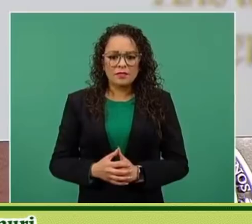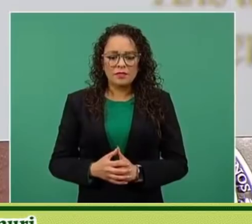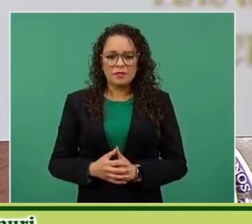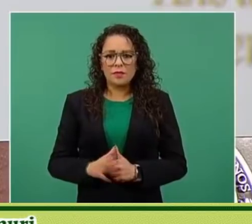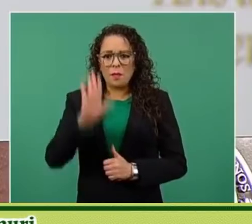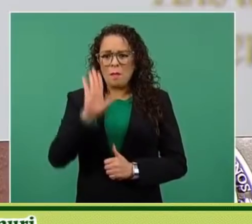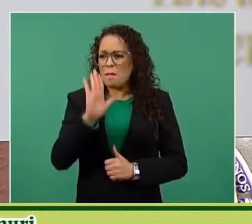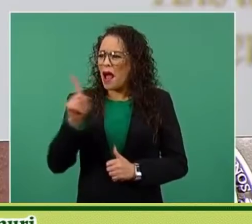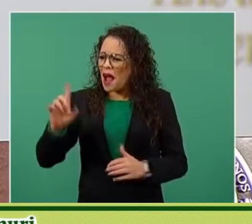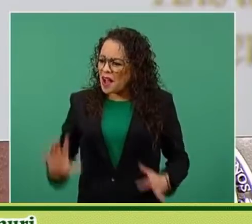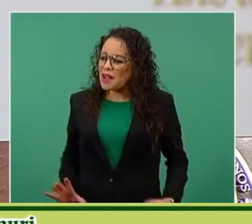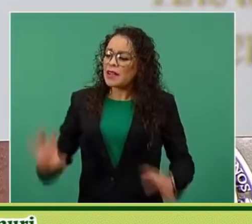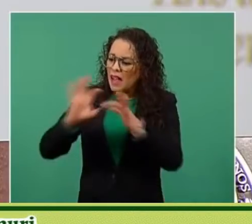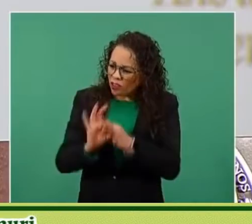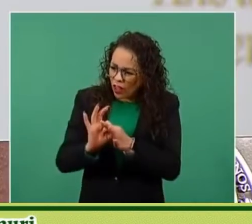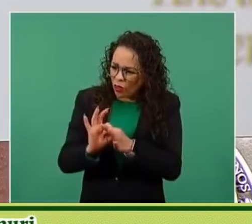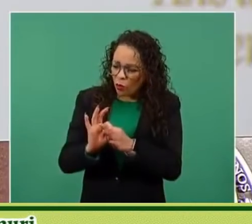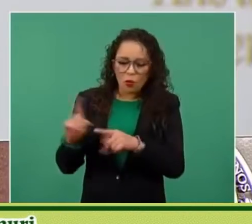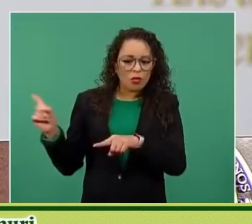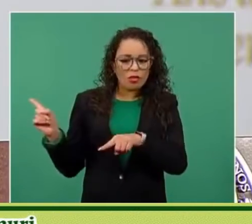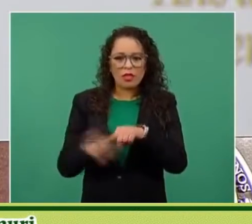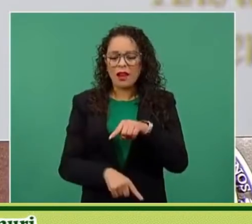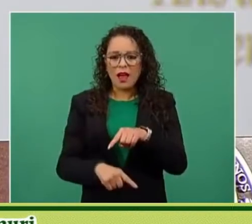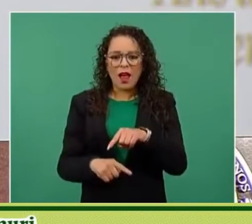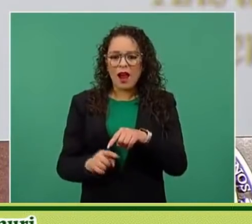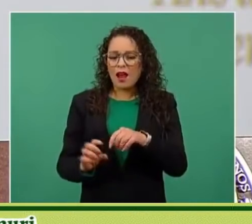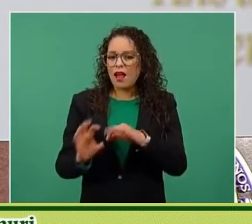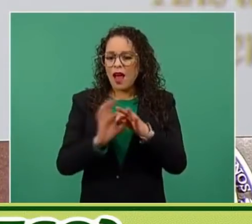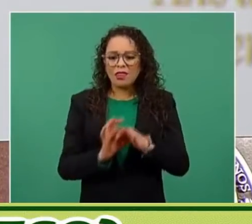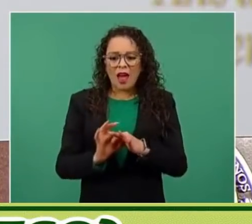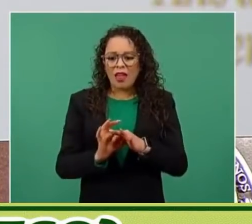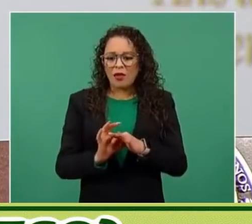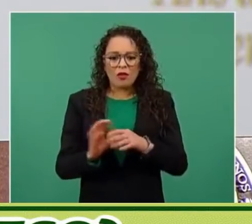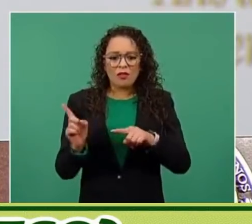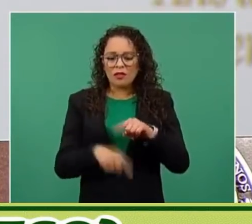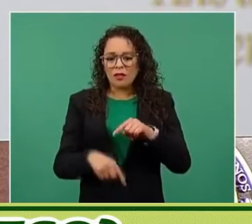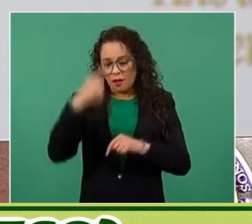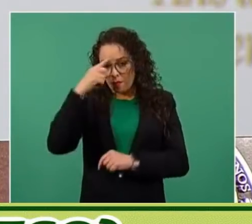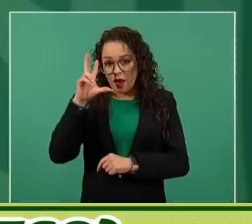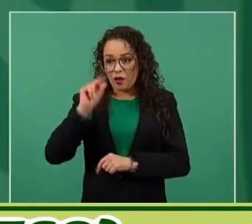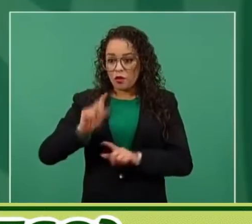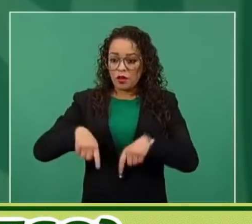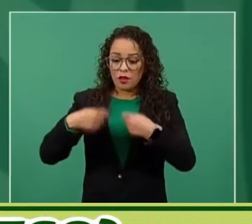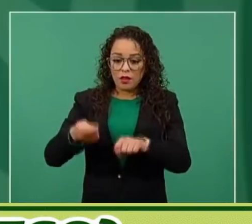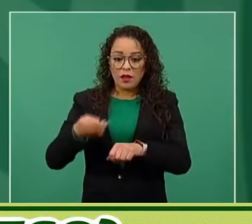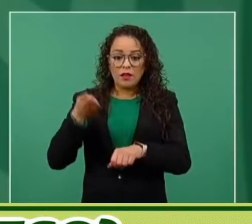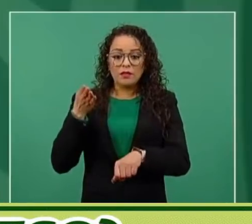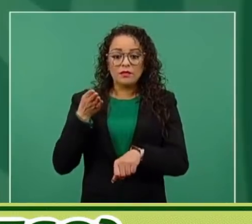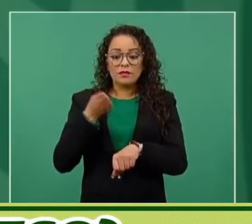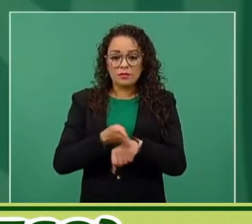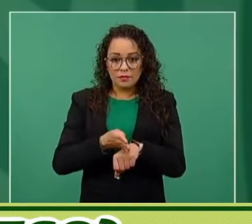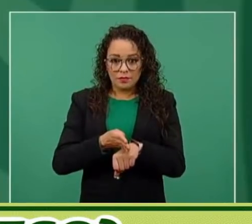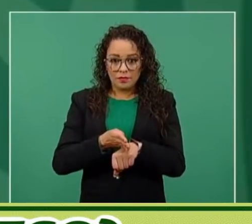y que no se sancionara si no